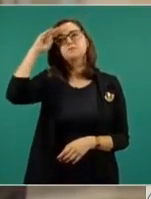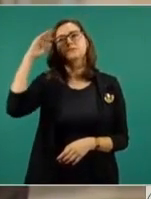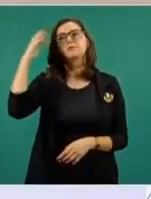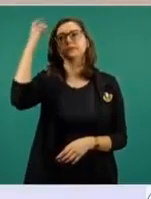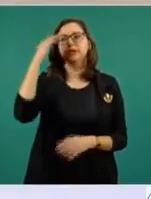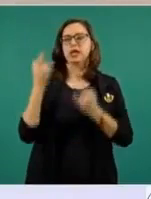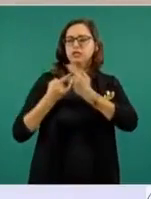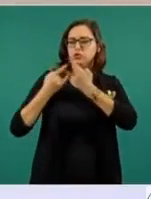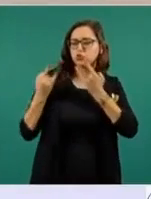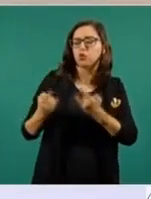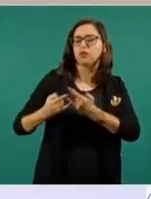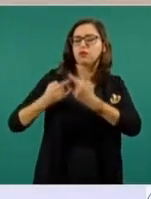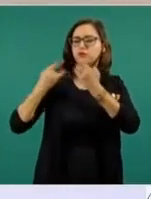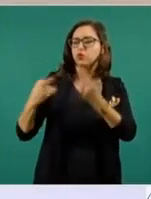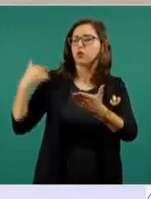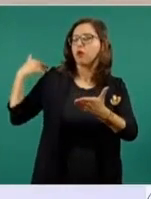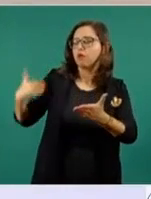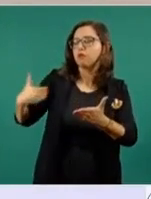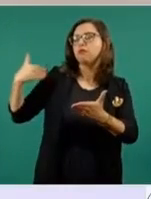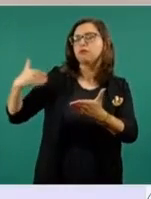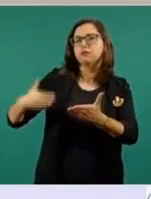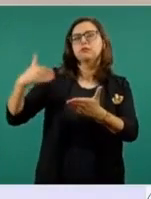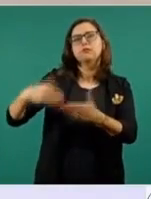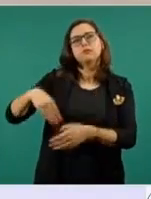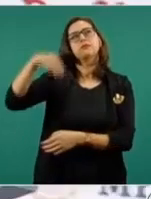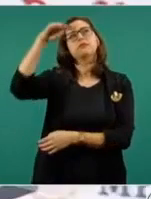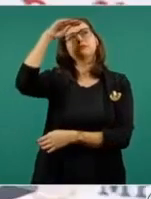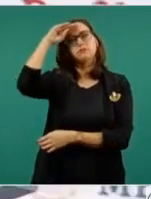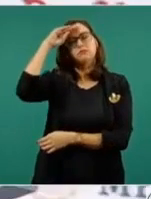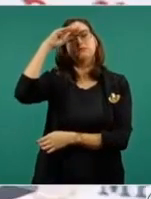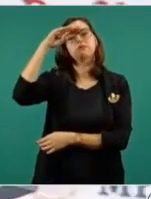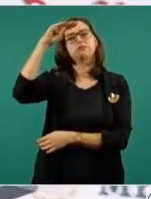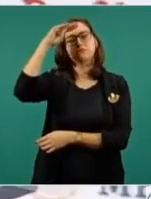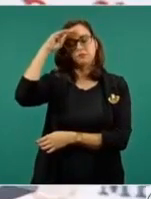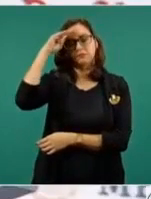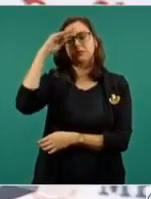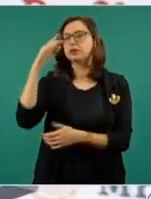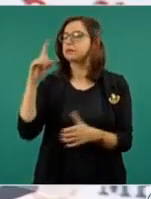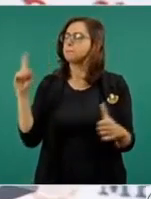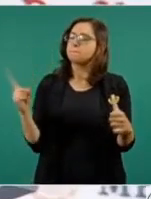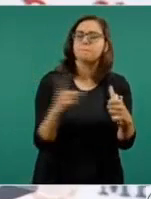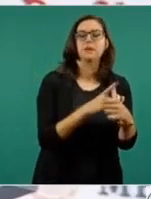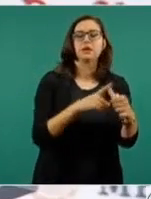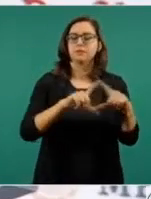y reconocer a quienes en el pasado, colocando por delante a nuestra patria,